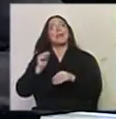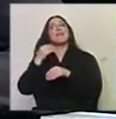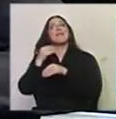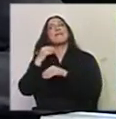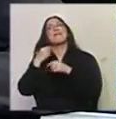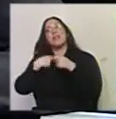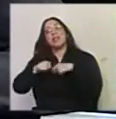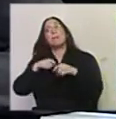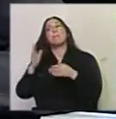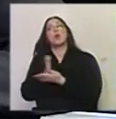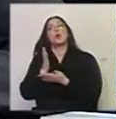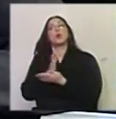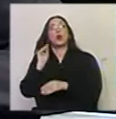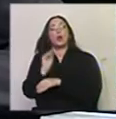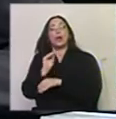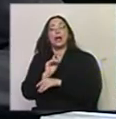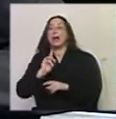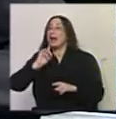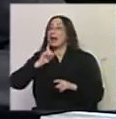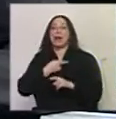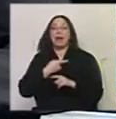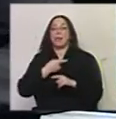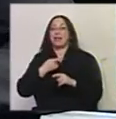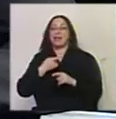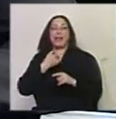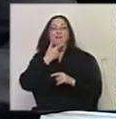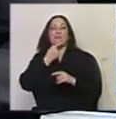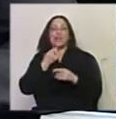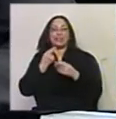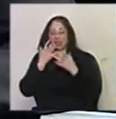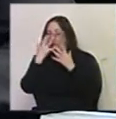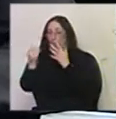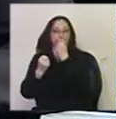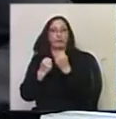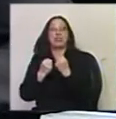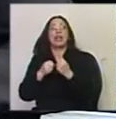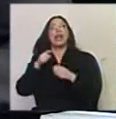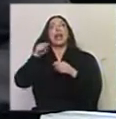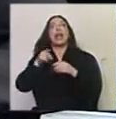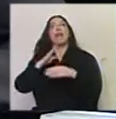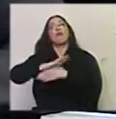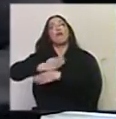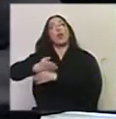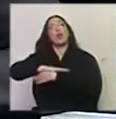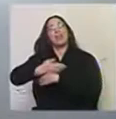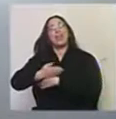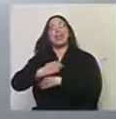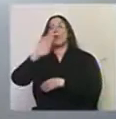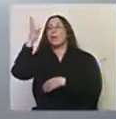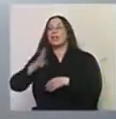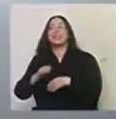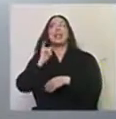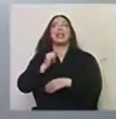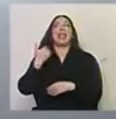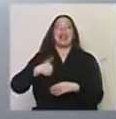culturales, porque tienen una rápida penetración, inmediatamente allén de las fronteras, tanto argentina como brasileña, pero